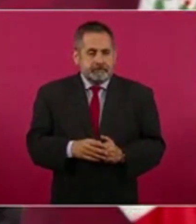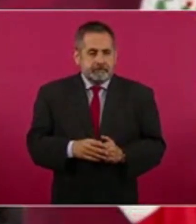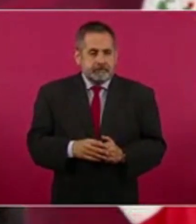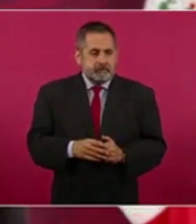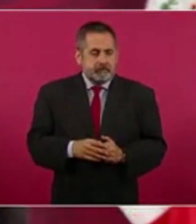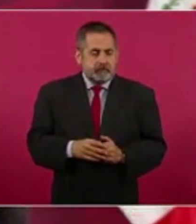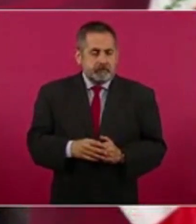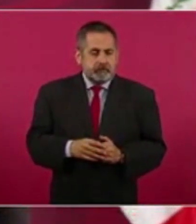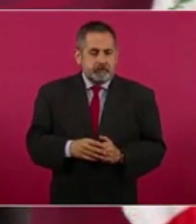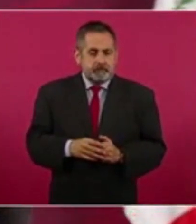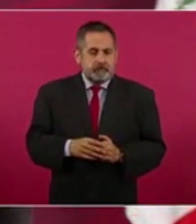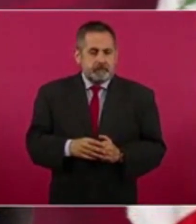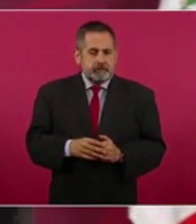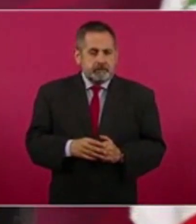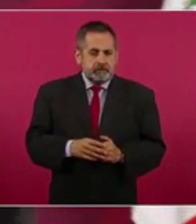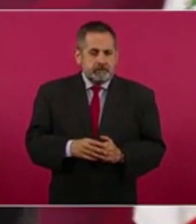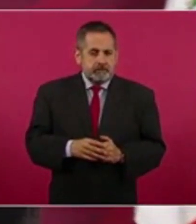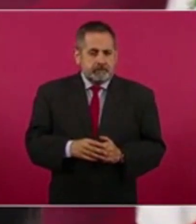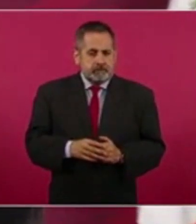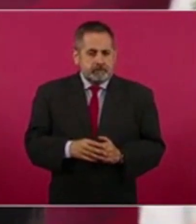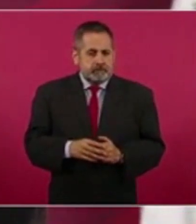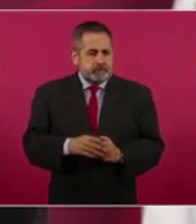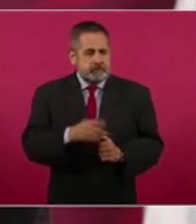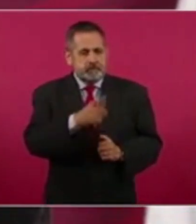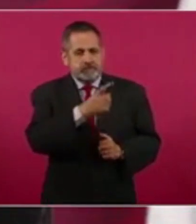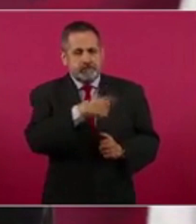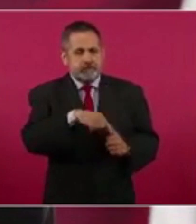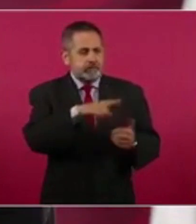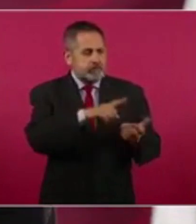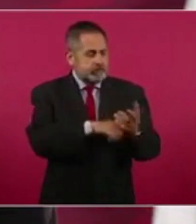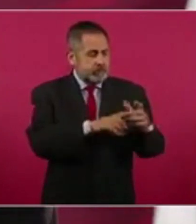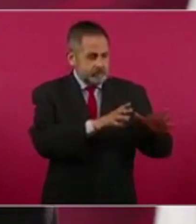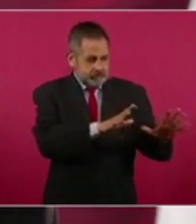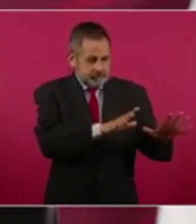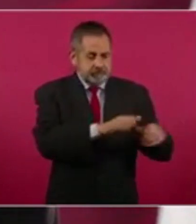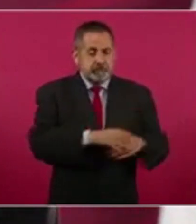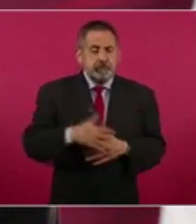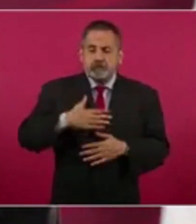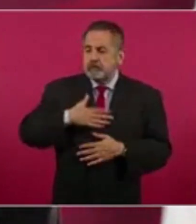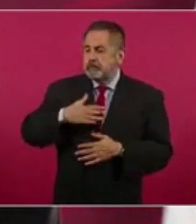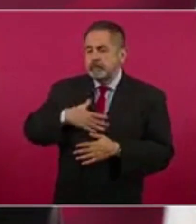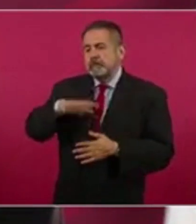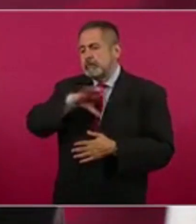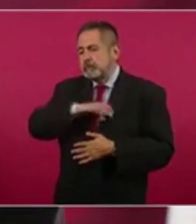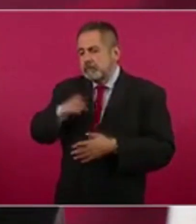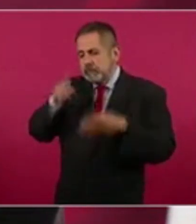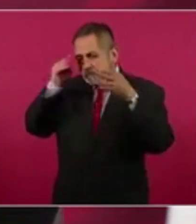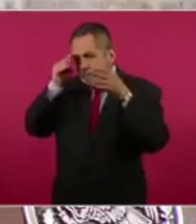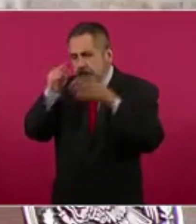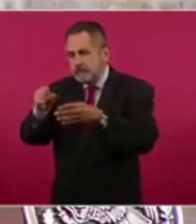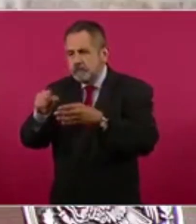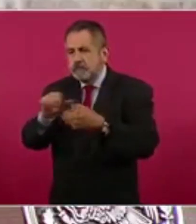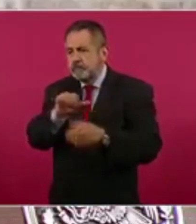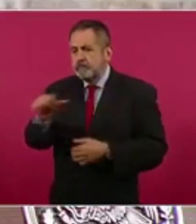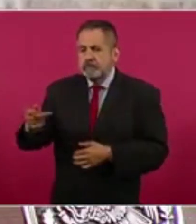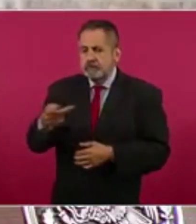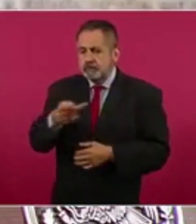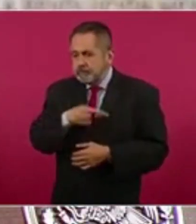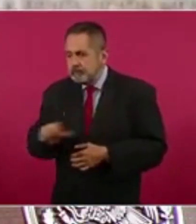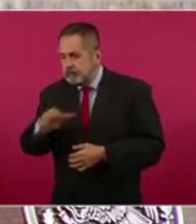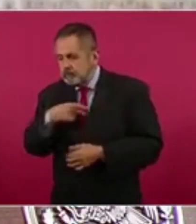se tenga preferencia por los pobres, aunque parezca increíble.